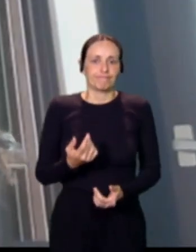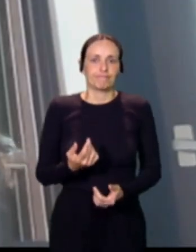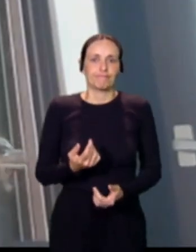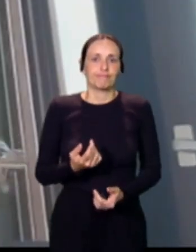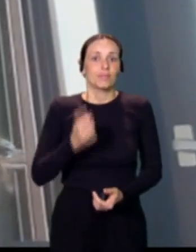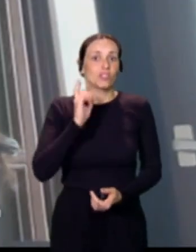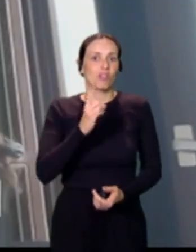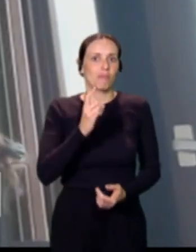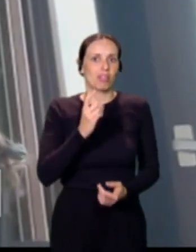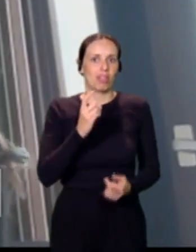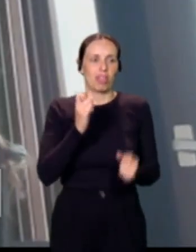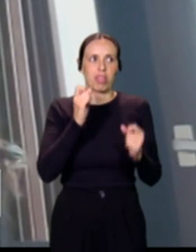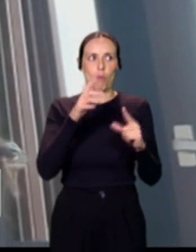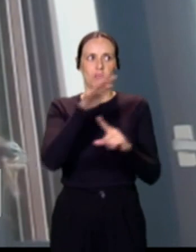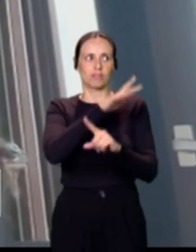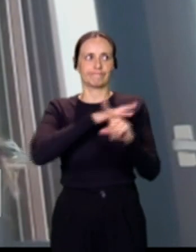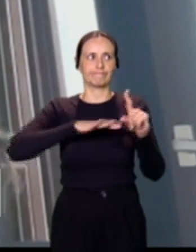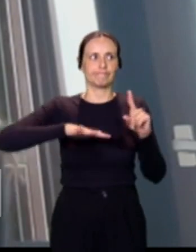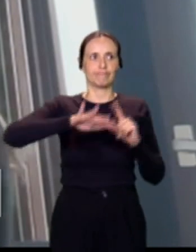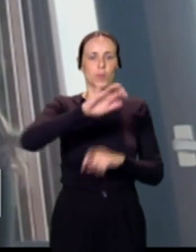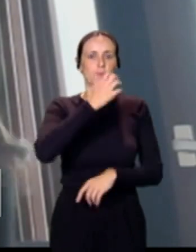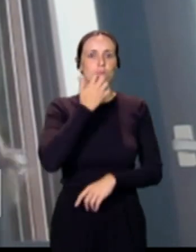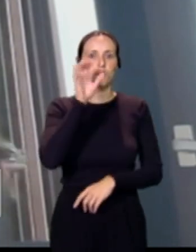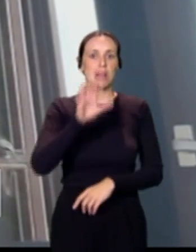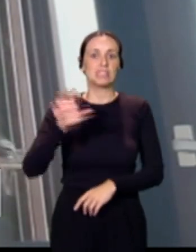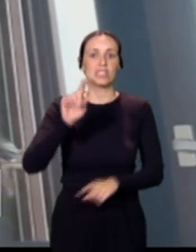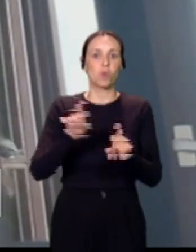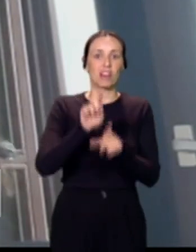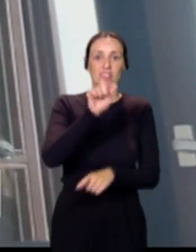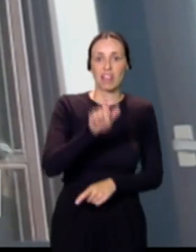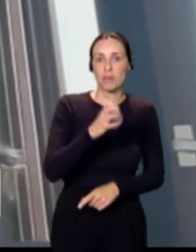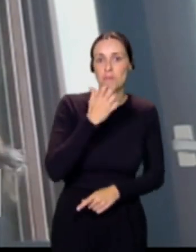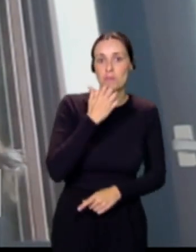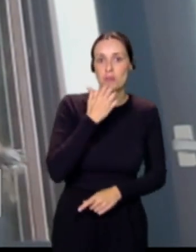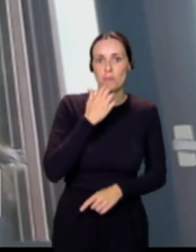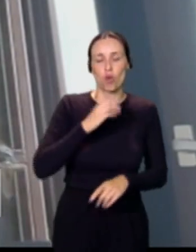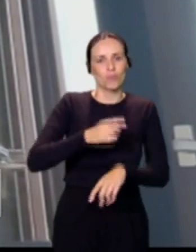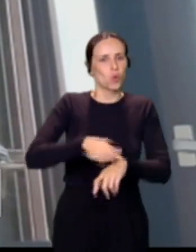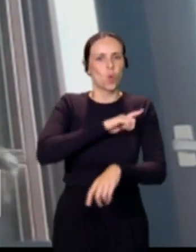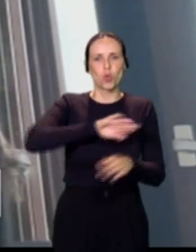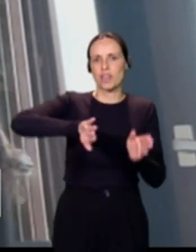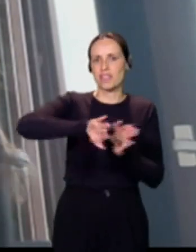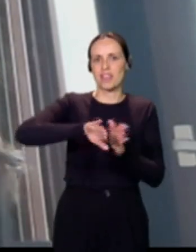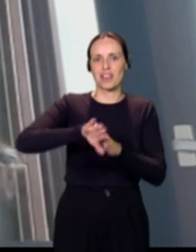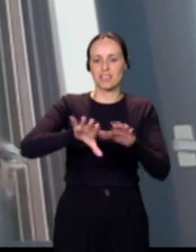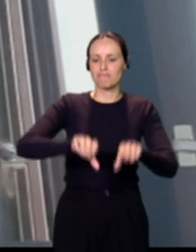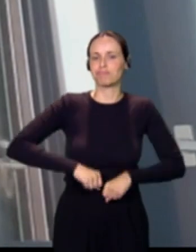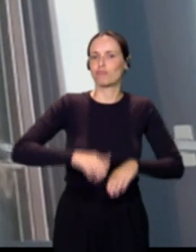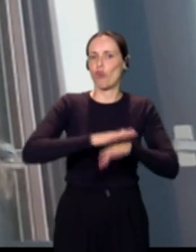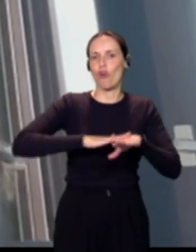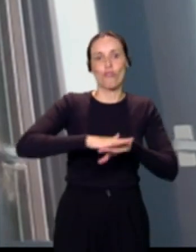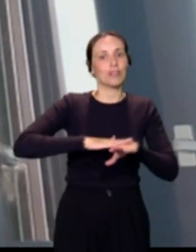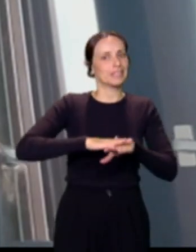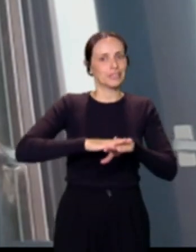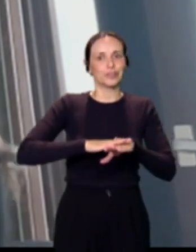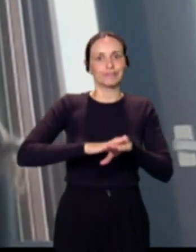alrededor y a países como por ejemplo Italia, donde la ultraderecha ha llegado al gobierno nacional y